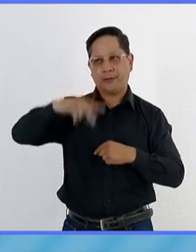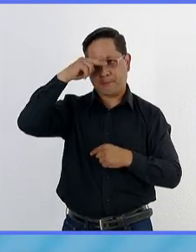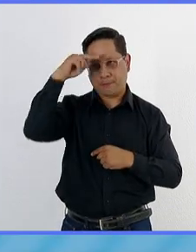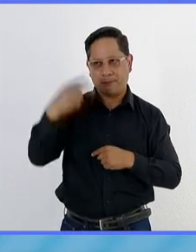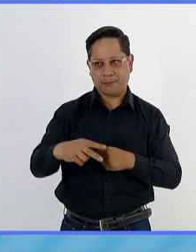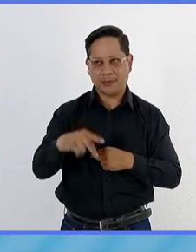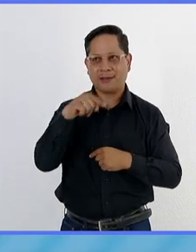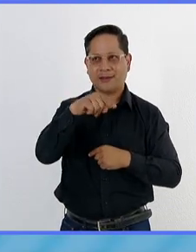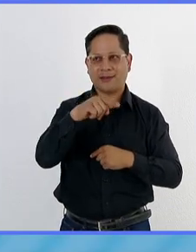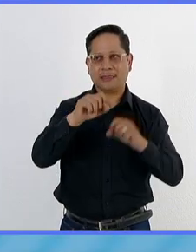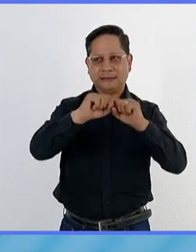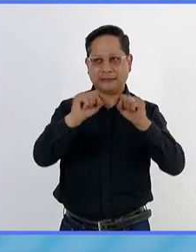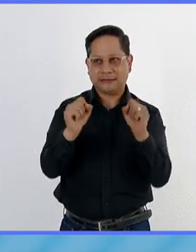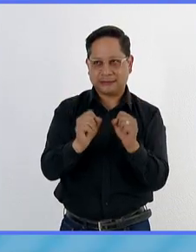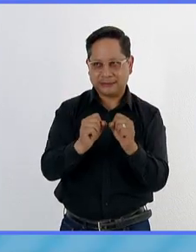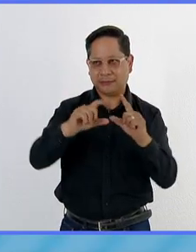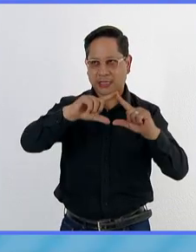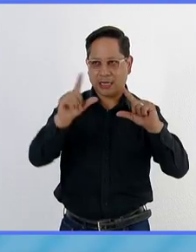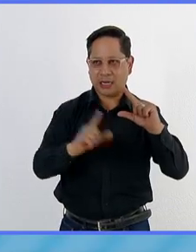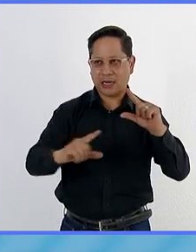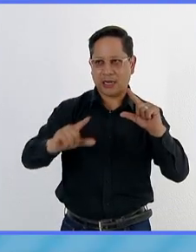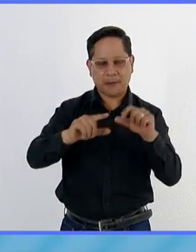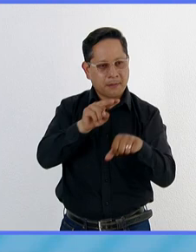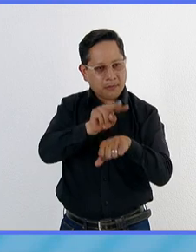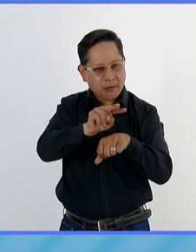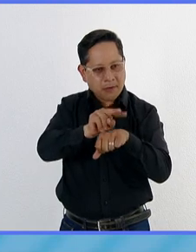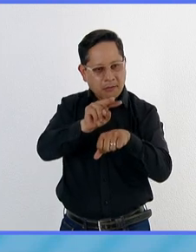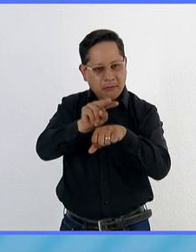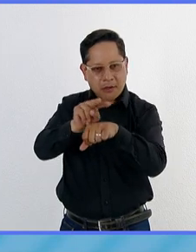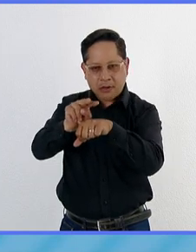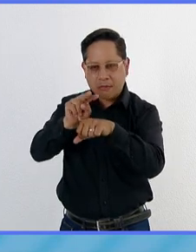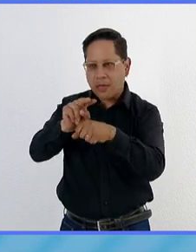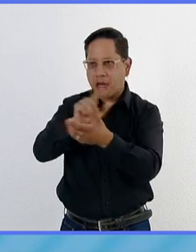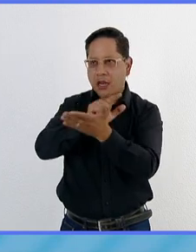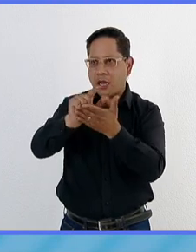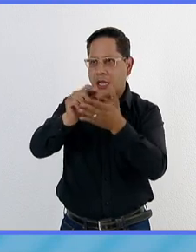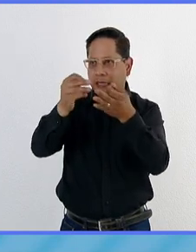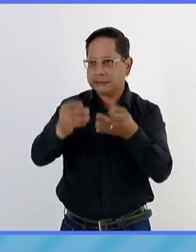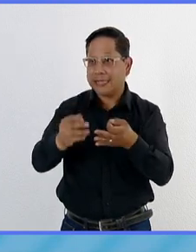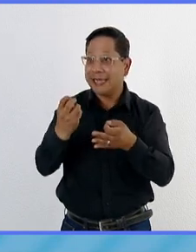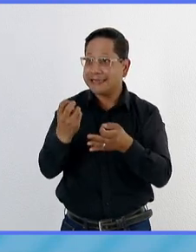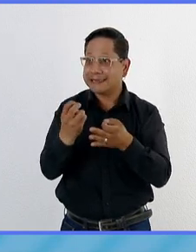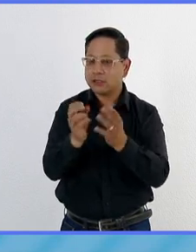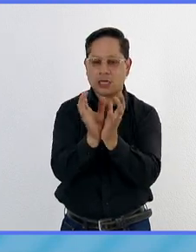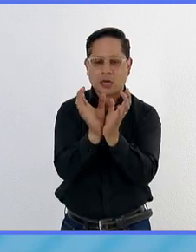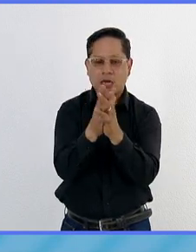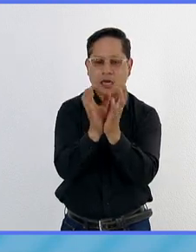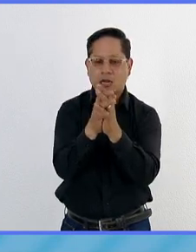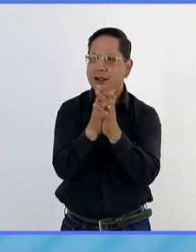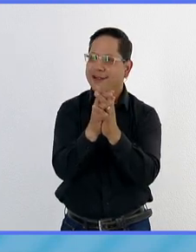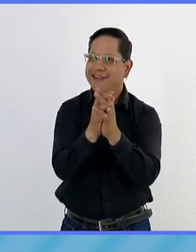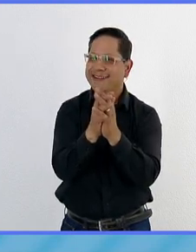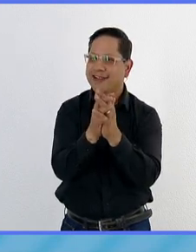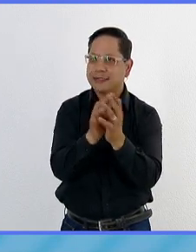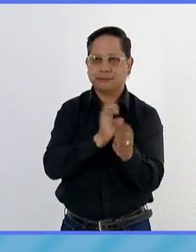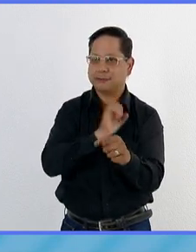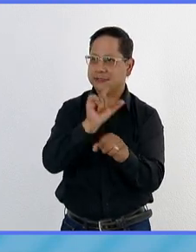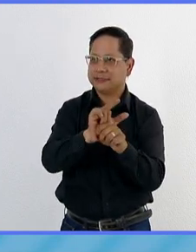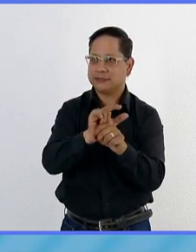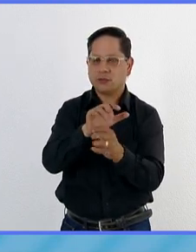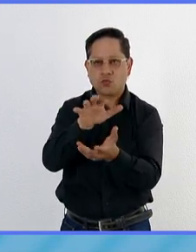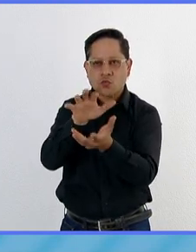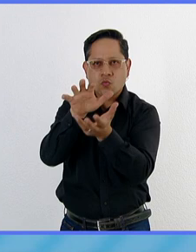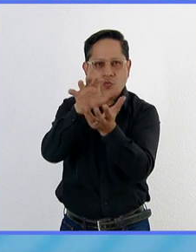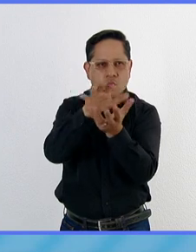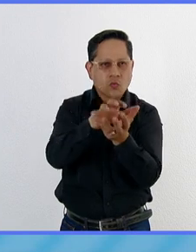el Sistema Nacional de Vigilancia Epidemiológica Fitosanitaria. Y es donde estas trampitas, estos dispositivos específicos,